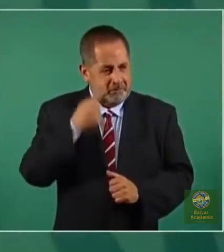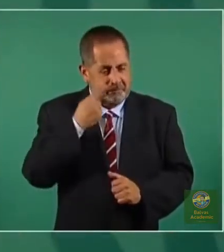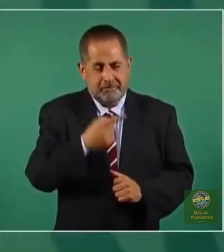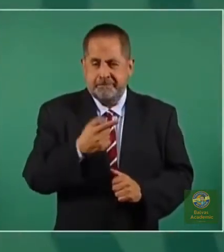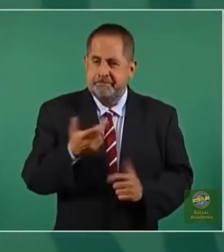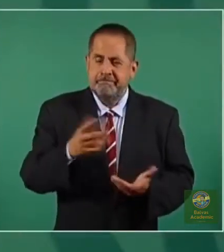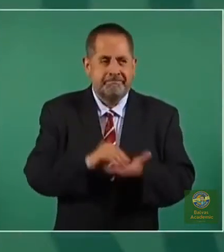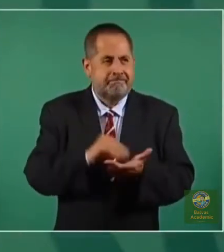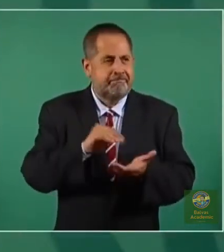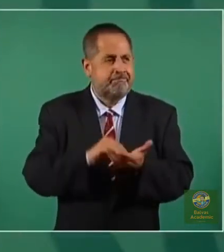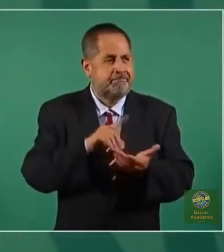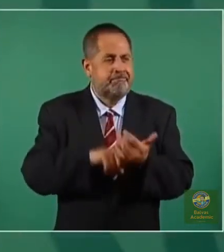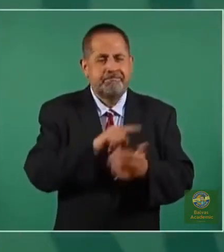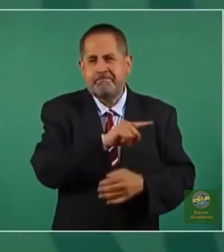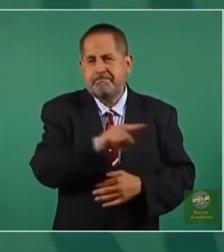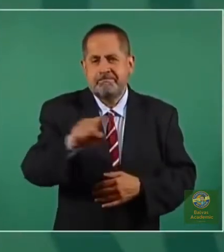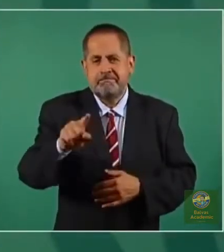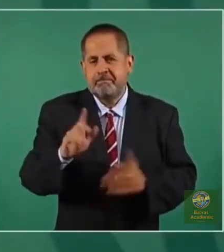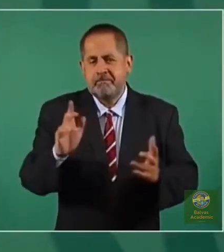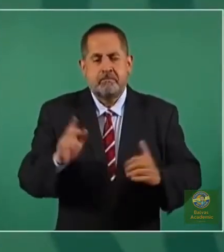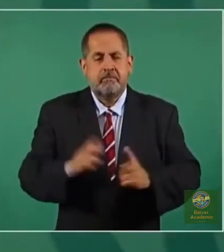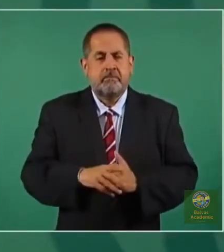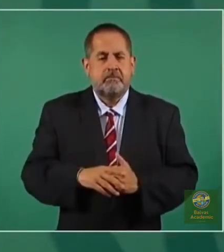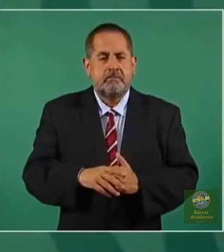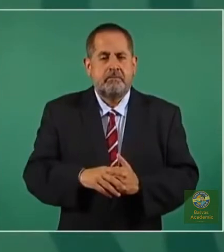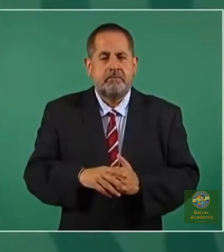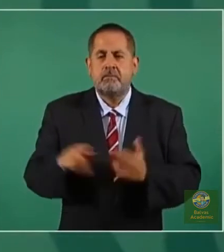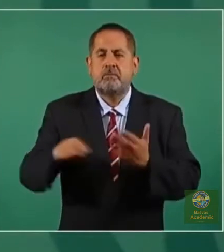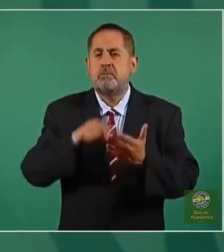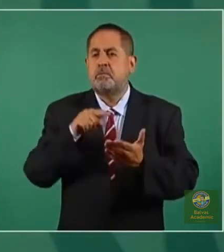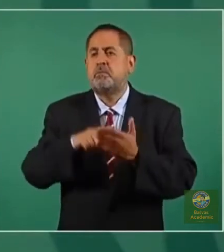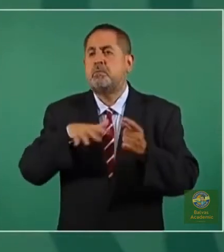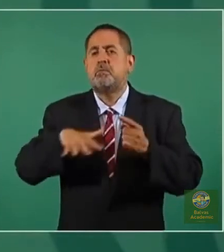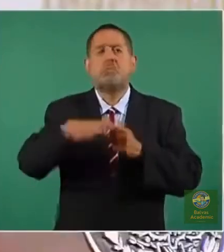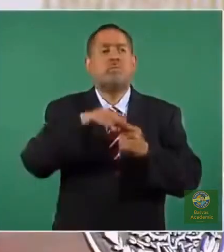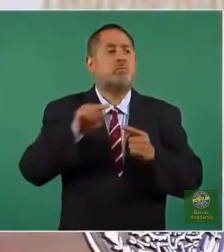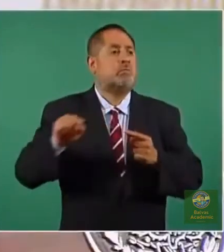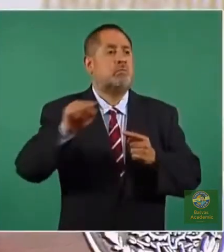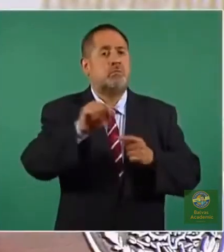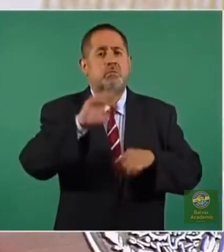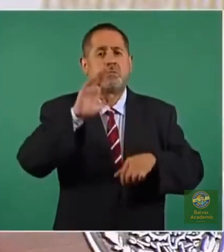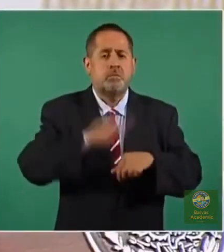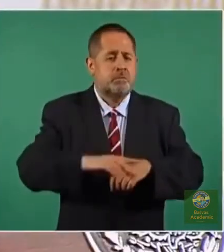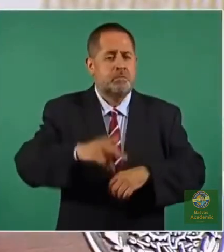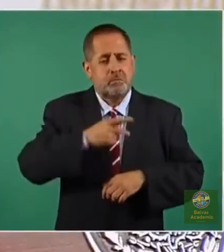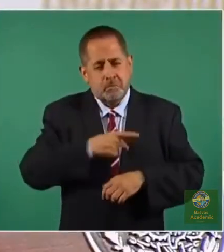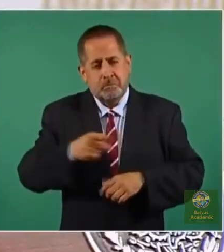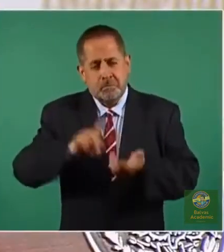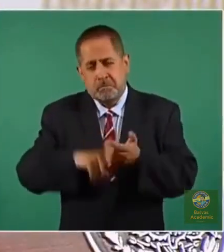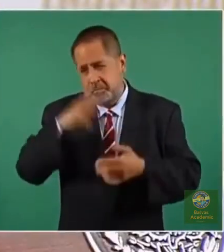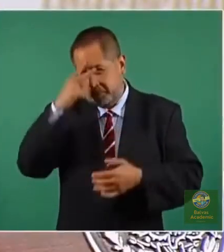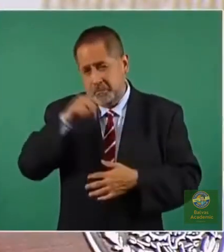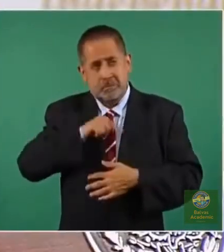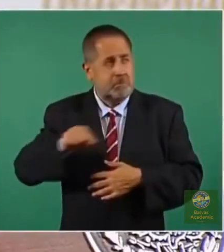que en zonas muy pobres de México,